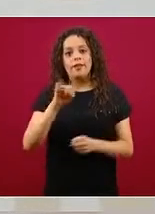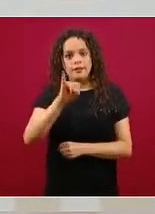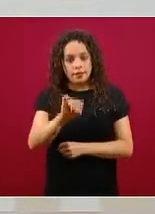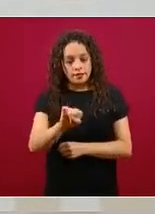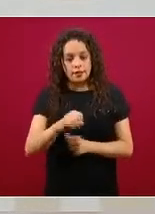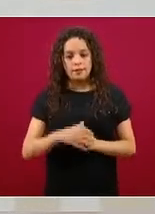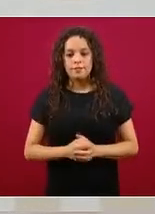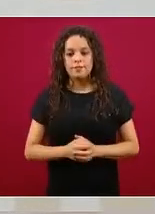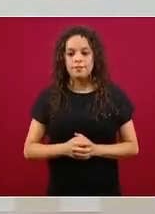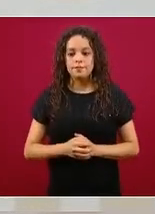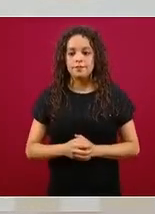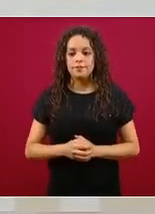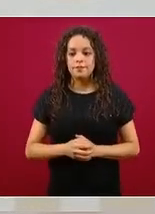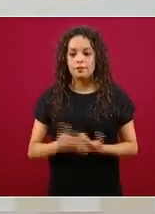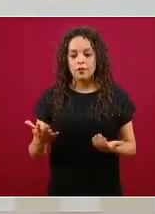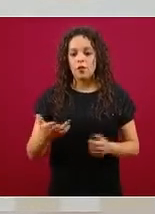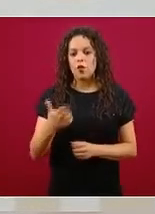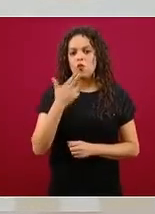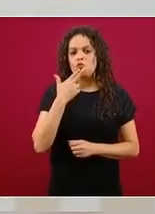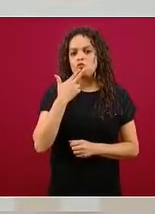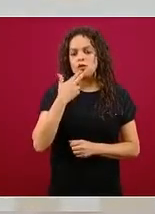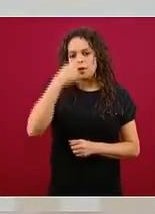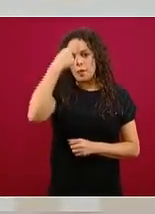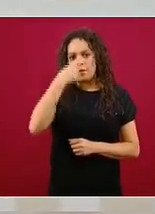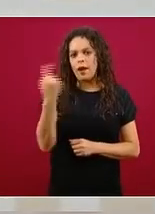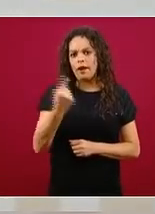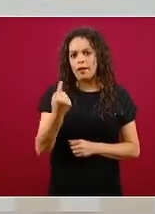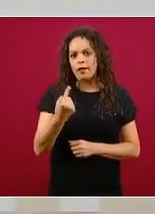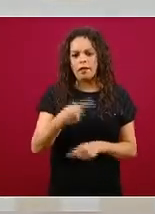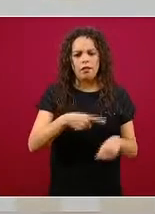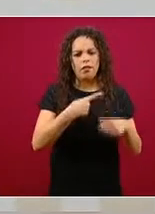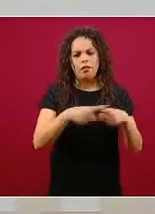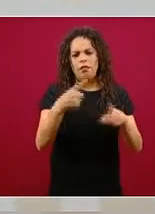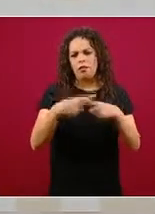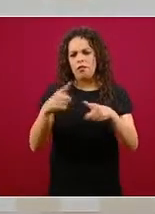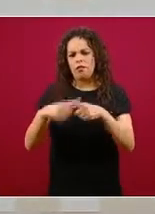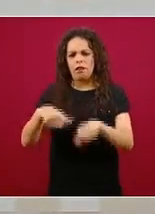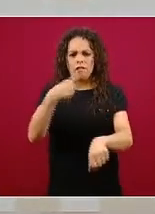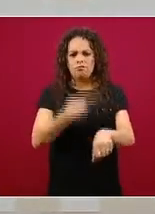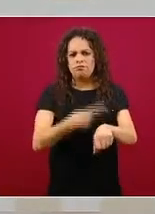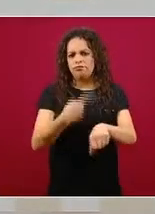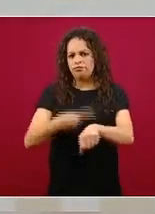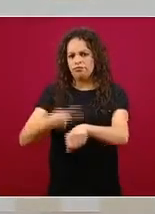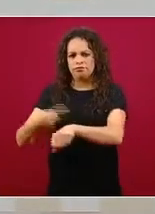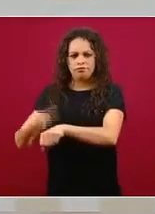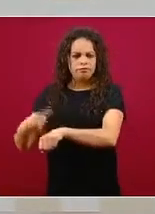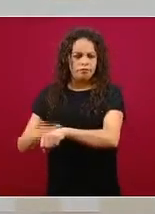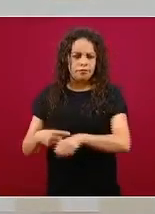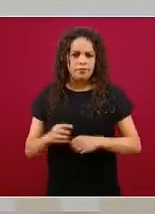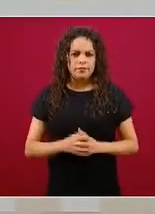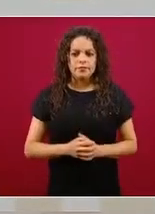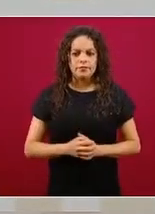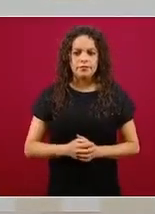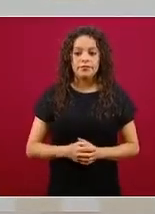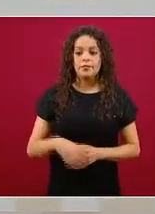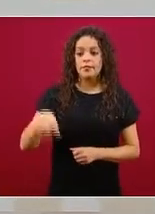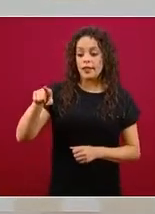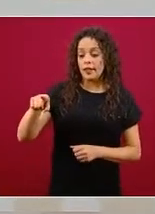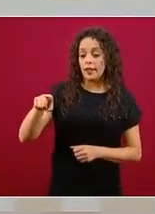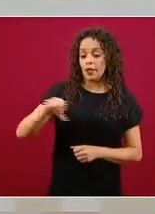se usa en una cantidad amplia de padecimientos y los esteroides